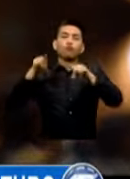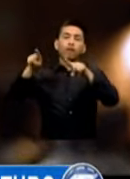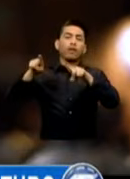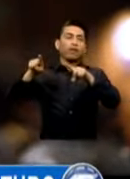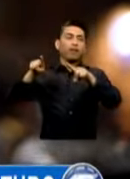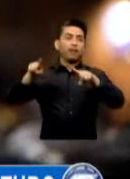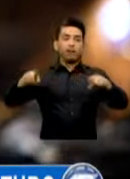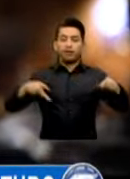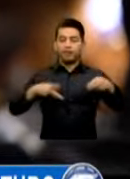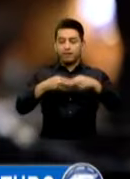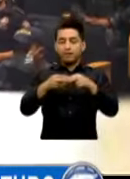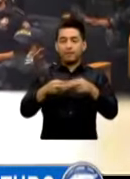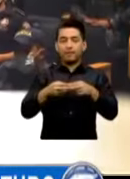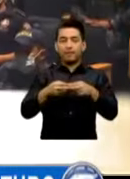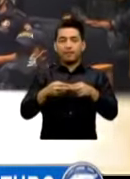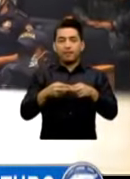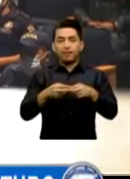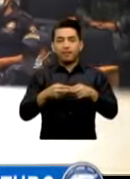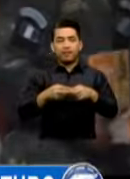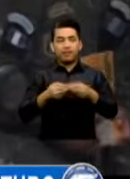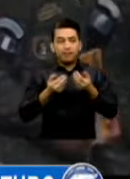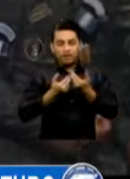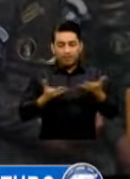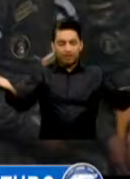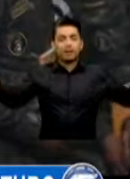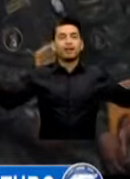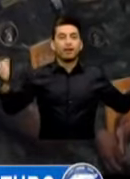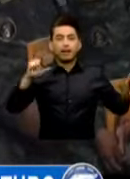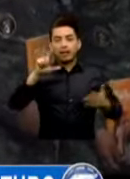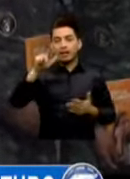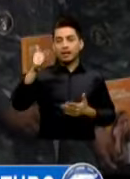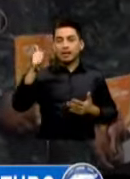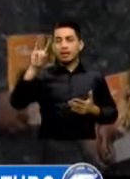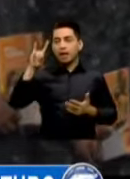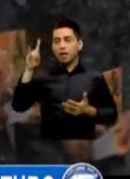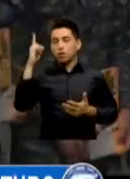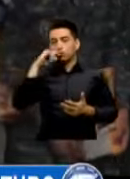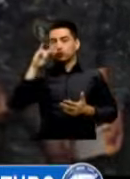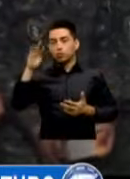Viernes Recién Pasado De